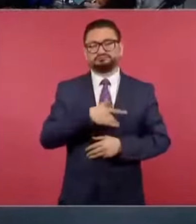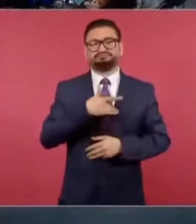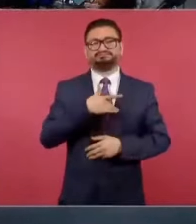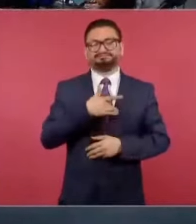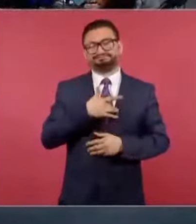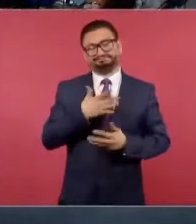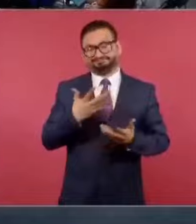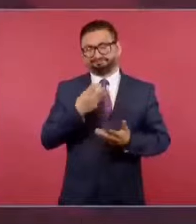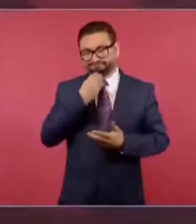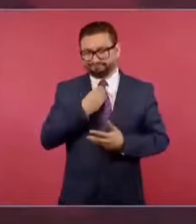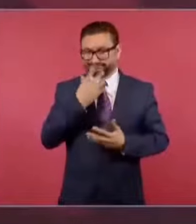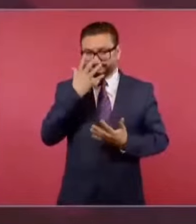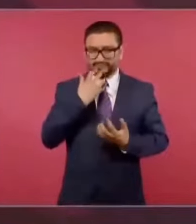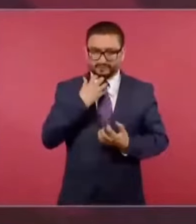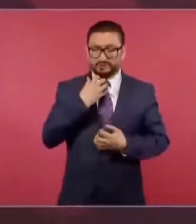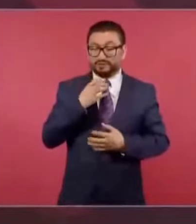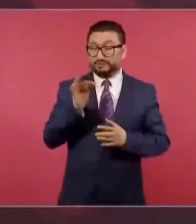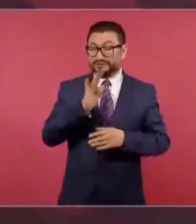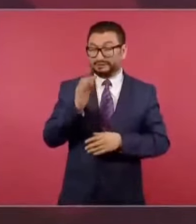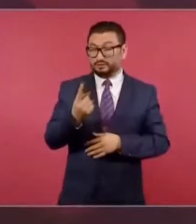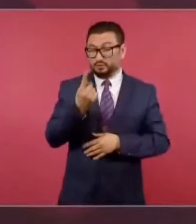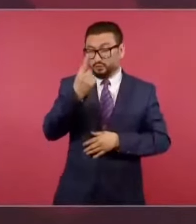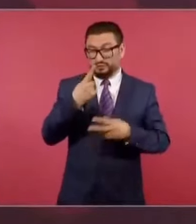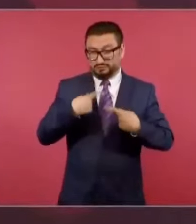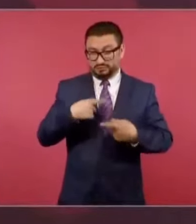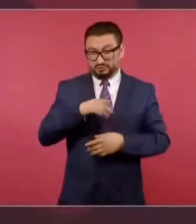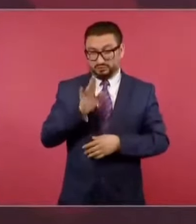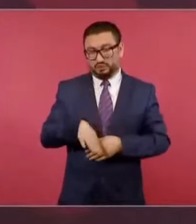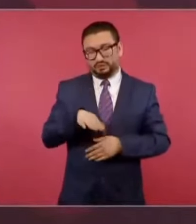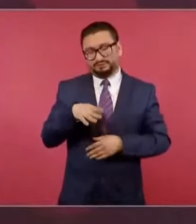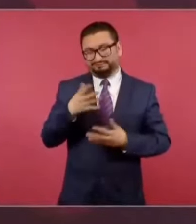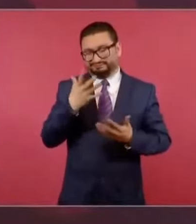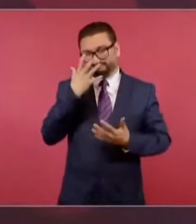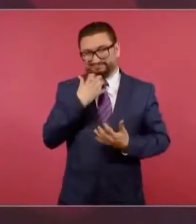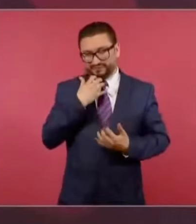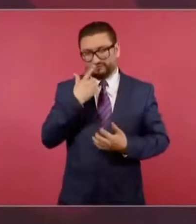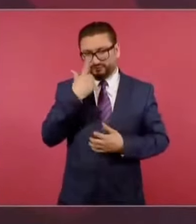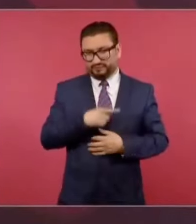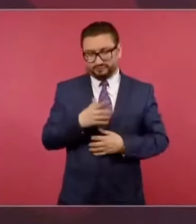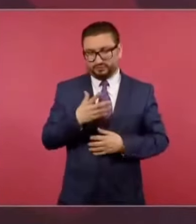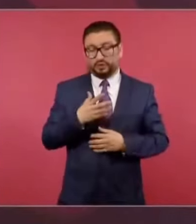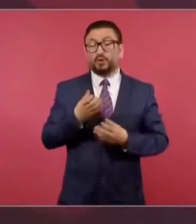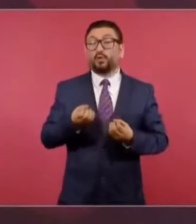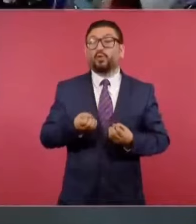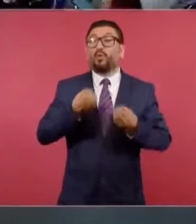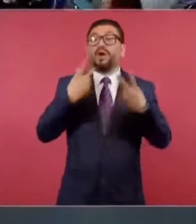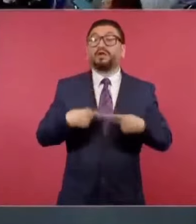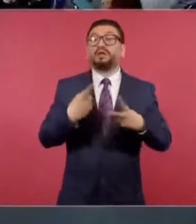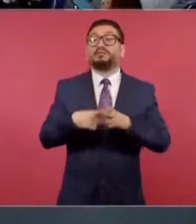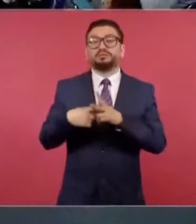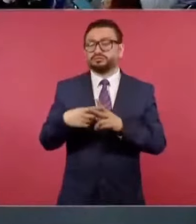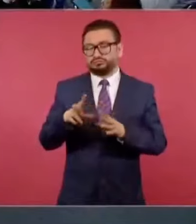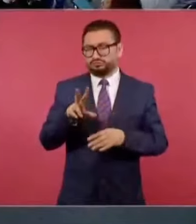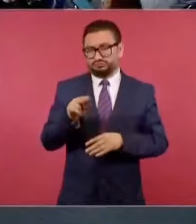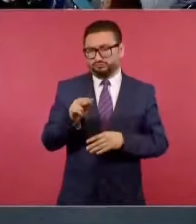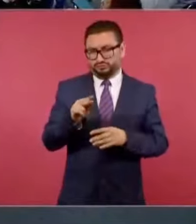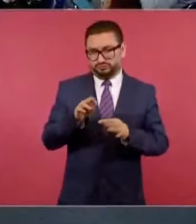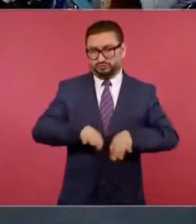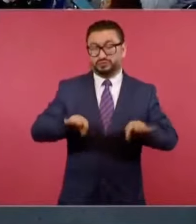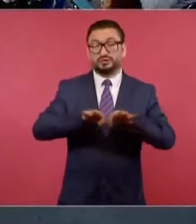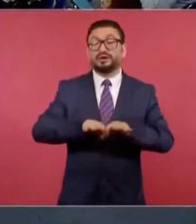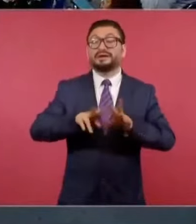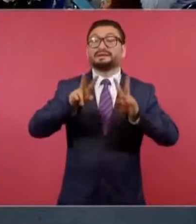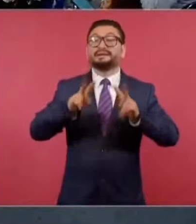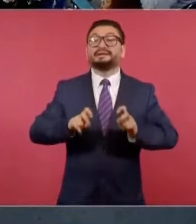aunque se tratara de uno, duele, porque no es un asunto cuantitativo, es un asunto humano,